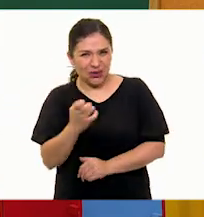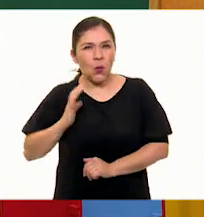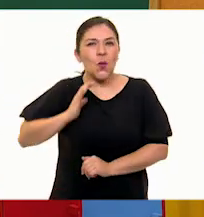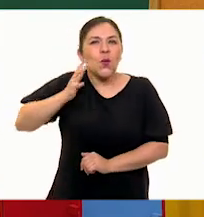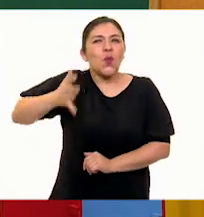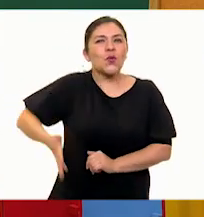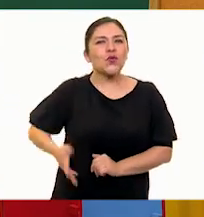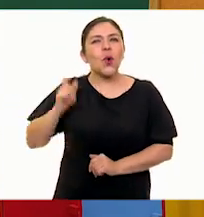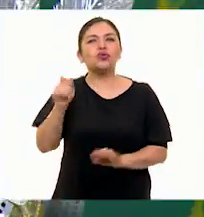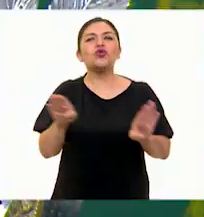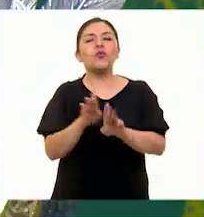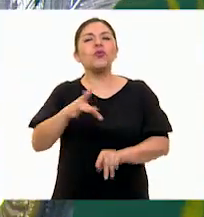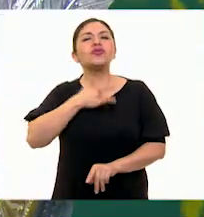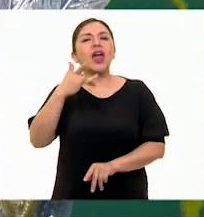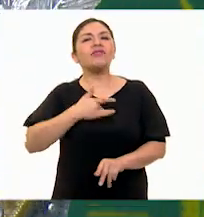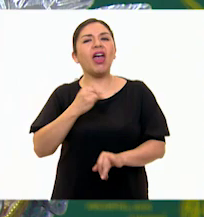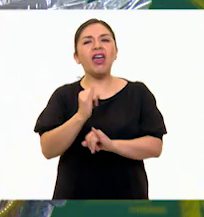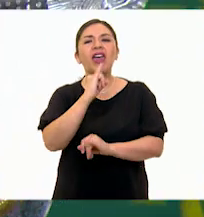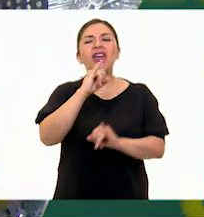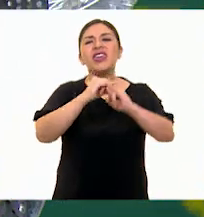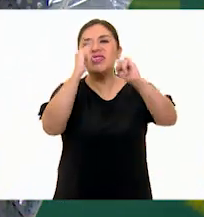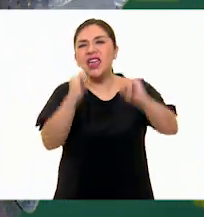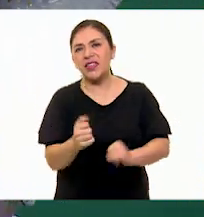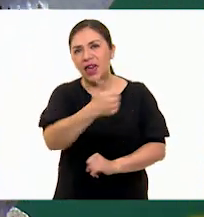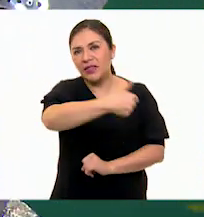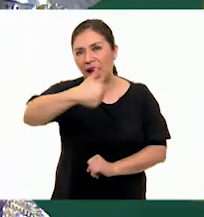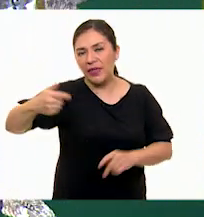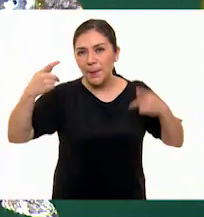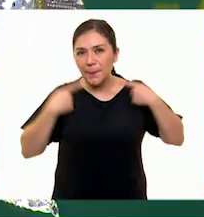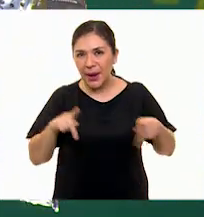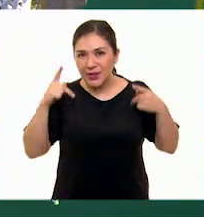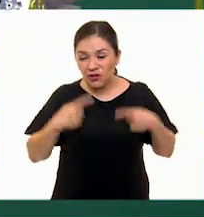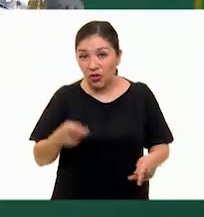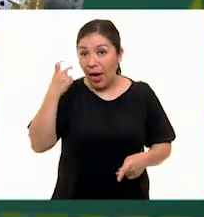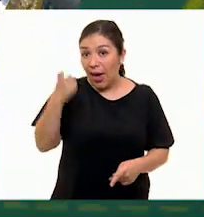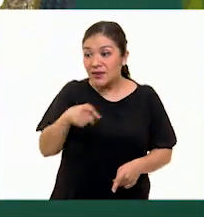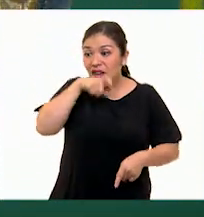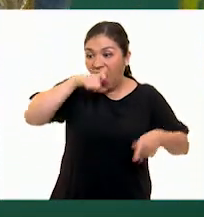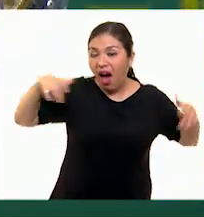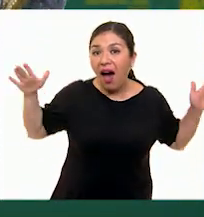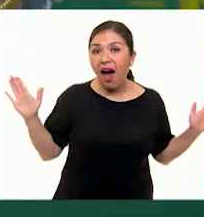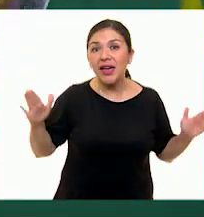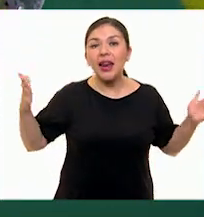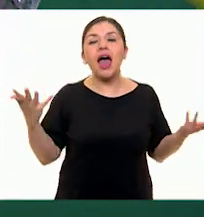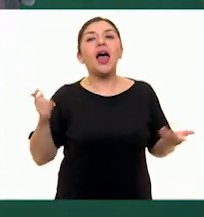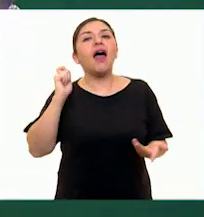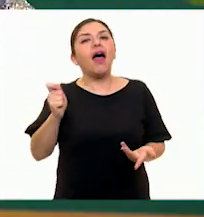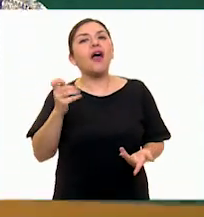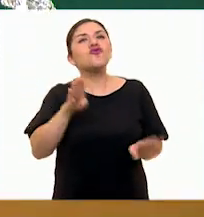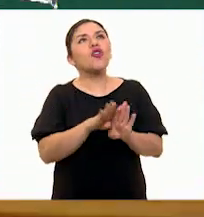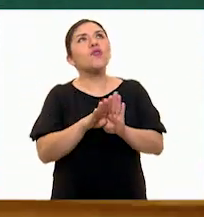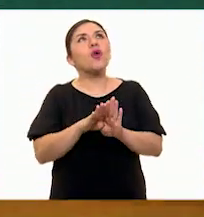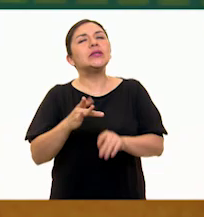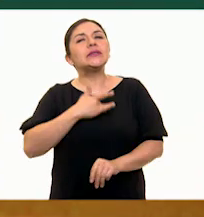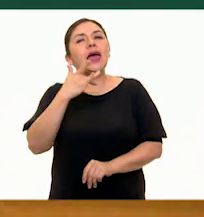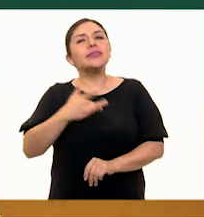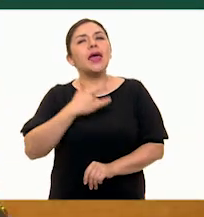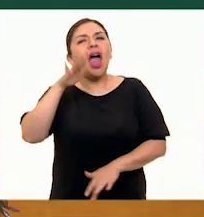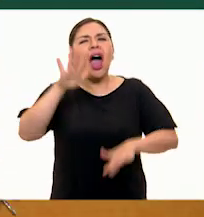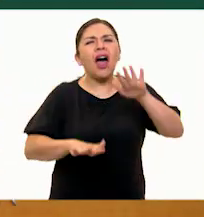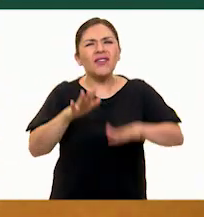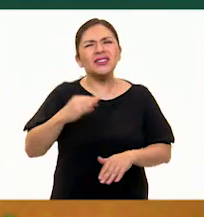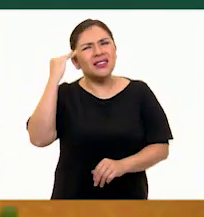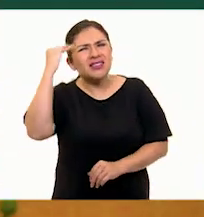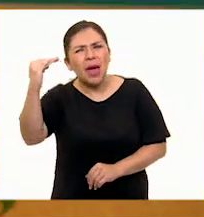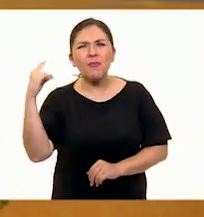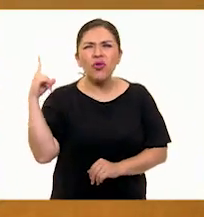Representa un poco la identidad de nosotros, de cómo esa águila pues a veces podemos estar en momentos